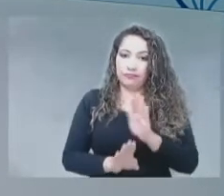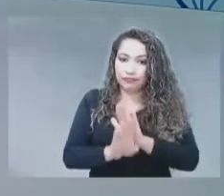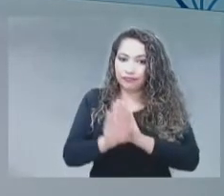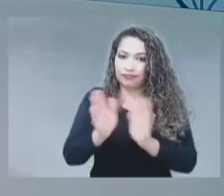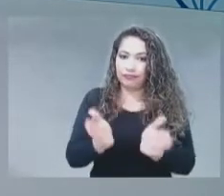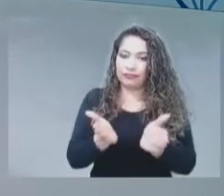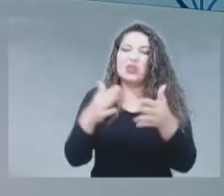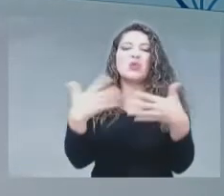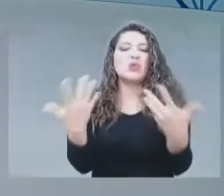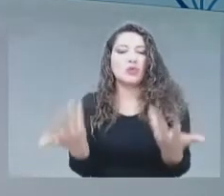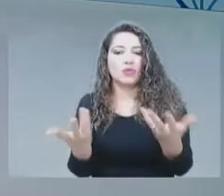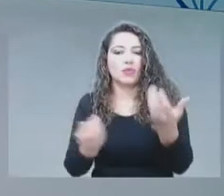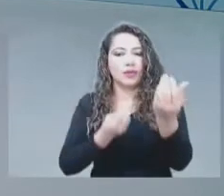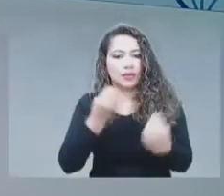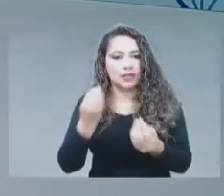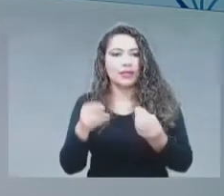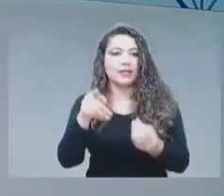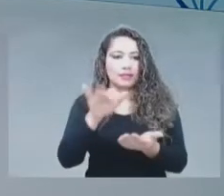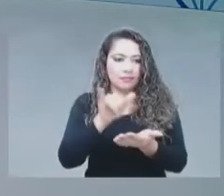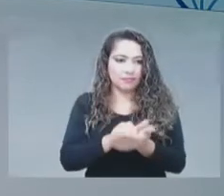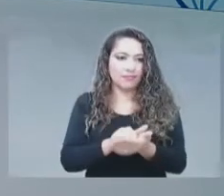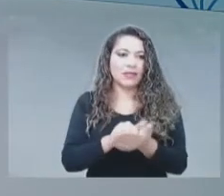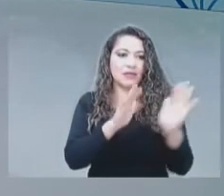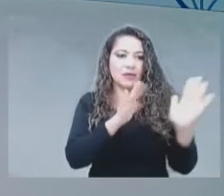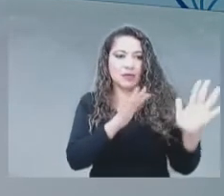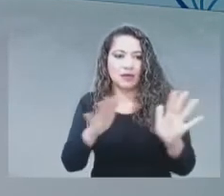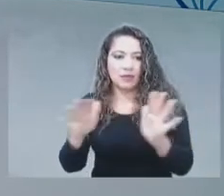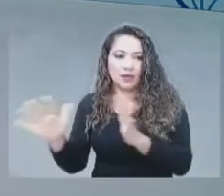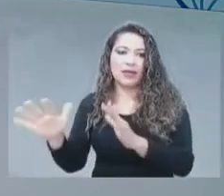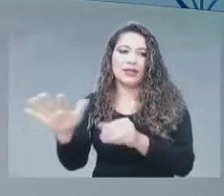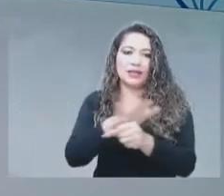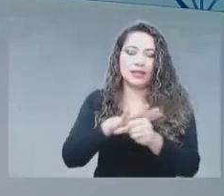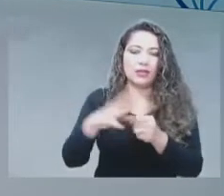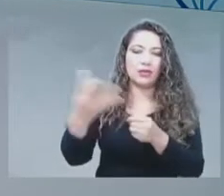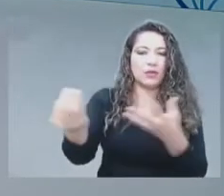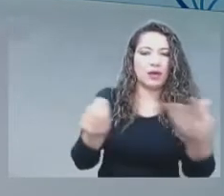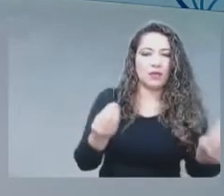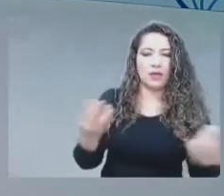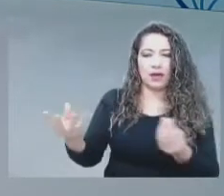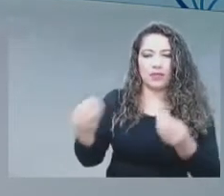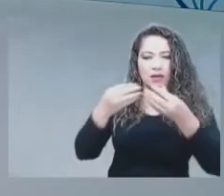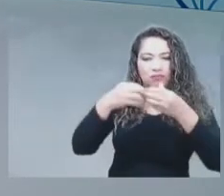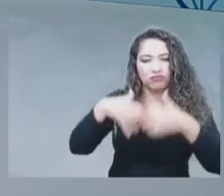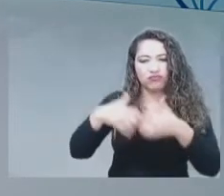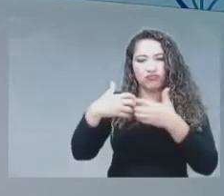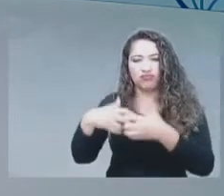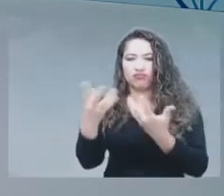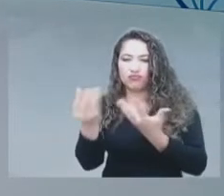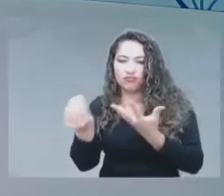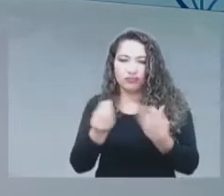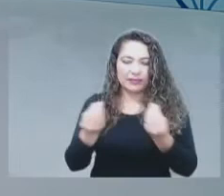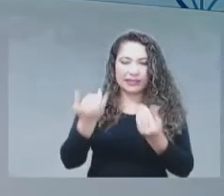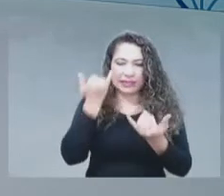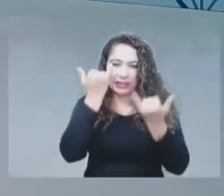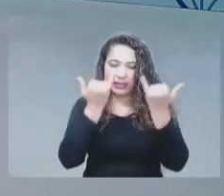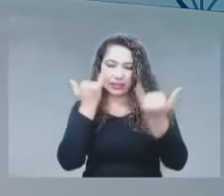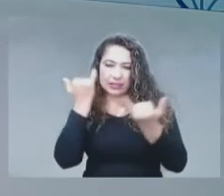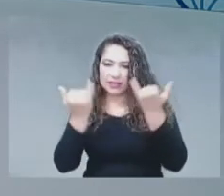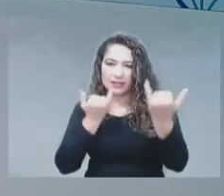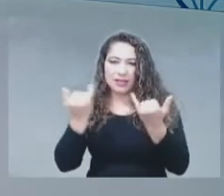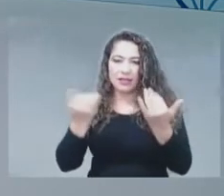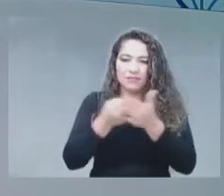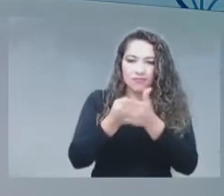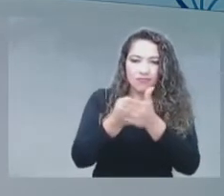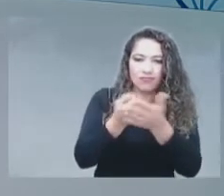de los sectores productivos. Son ellos quienes realmente se encargan de hacer esa implementación y eso lo